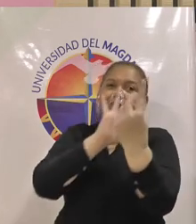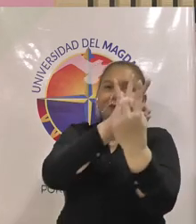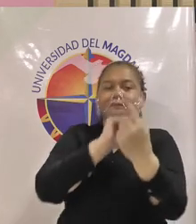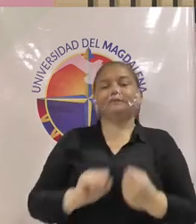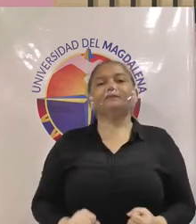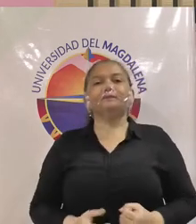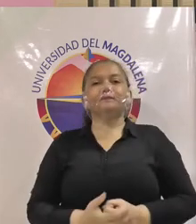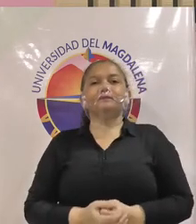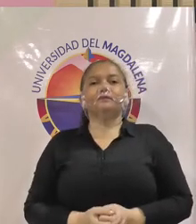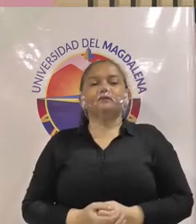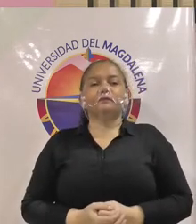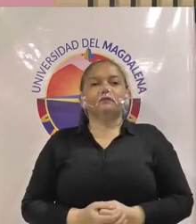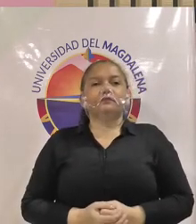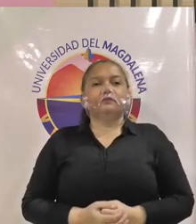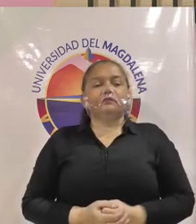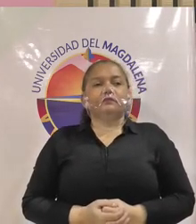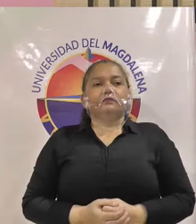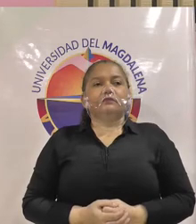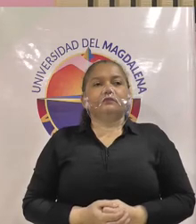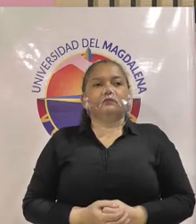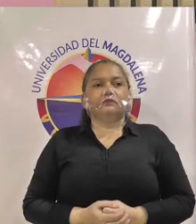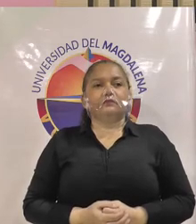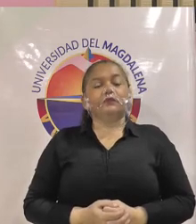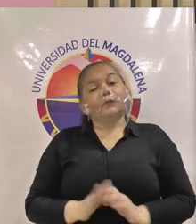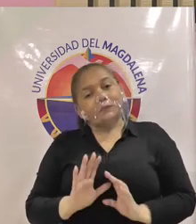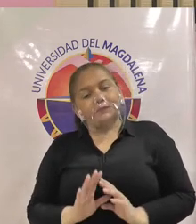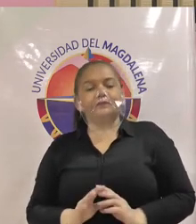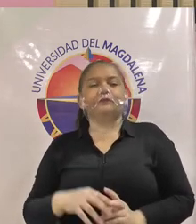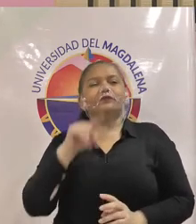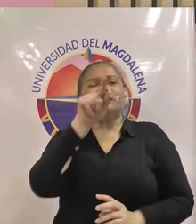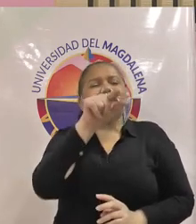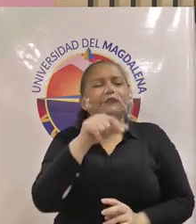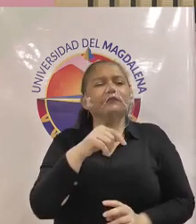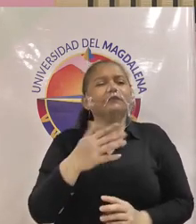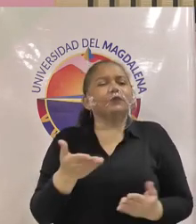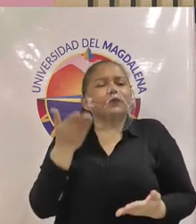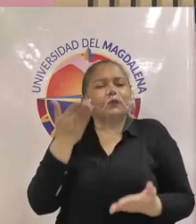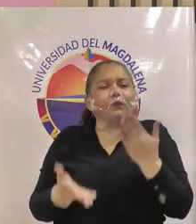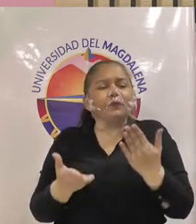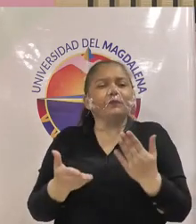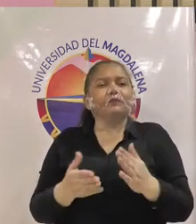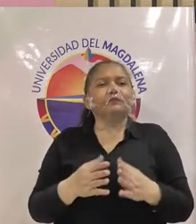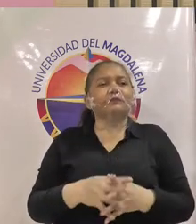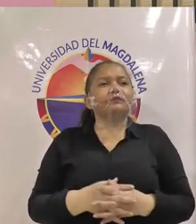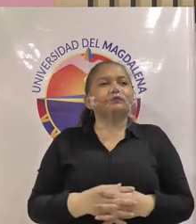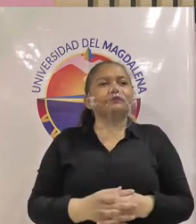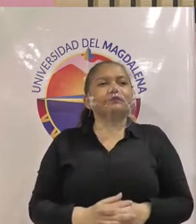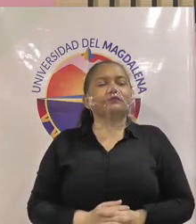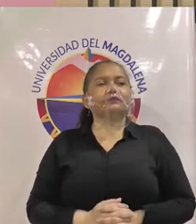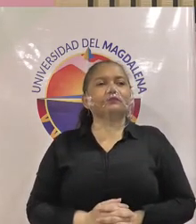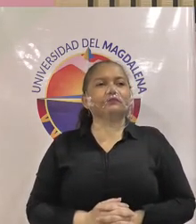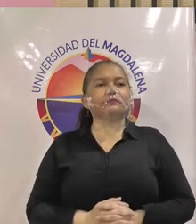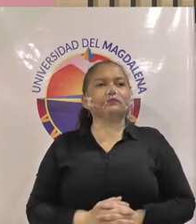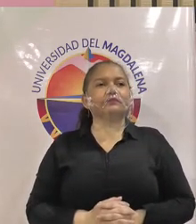tiene o tienen es plural para los dos respecto de